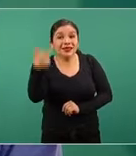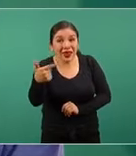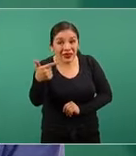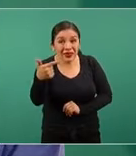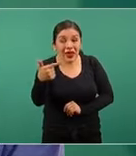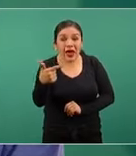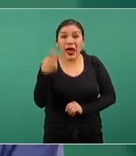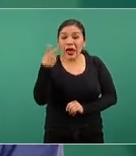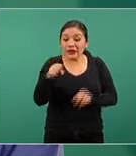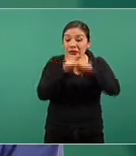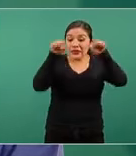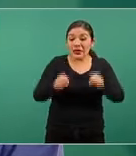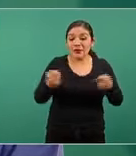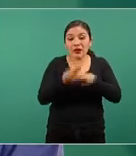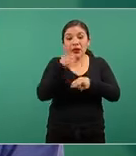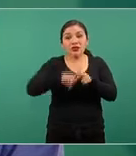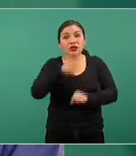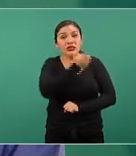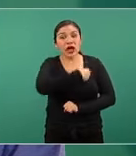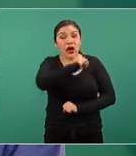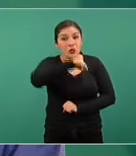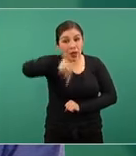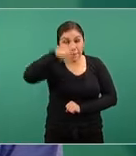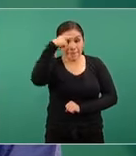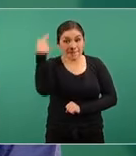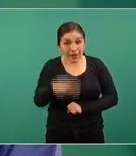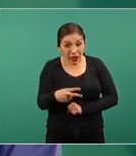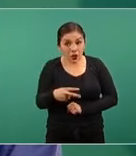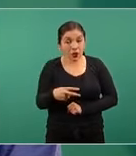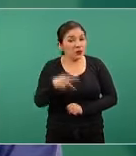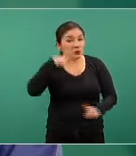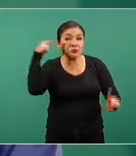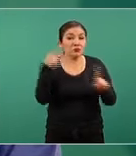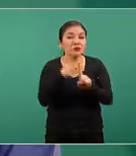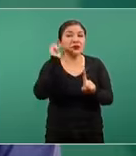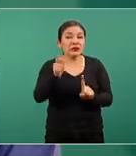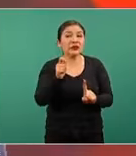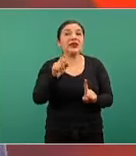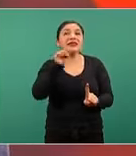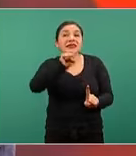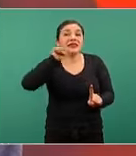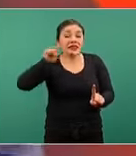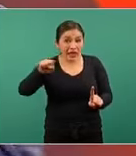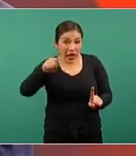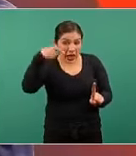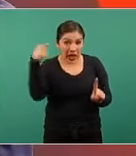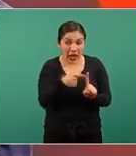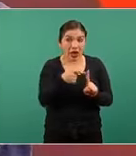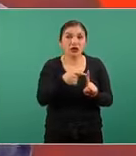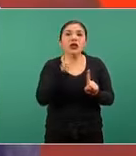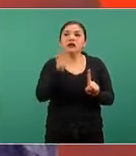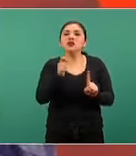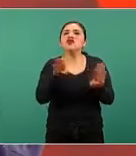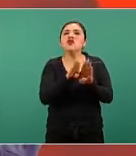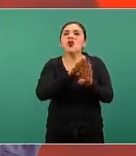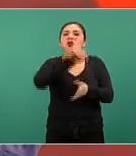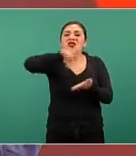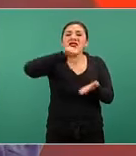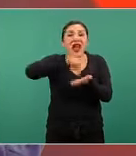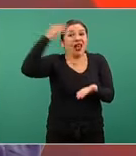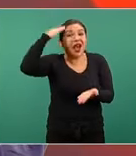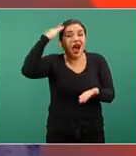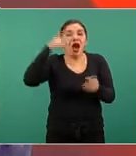el Sistema Nacional de Salud de México y concretamente la Secretaría de Salud se descentralizó.